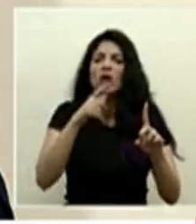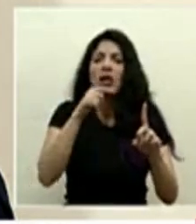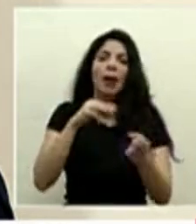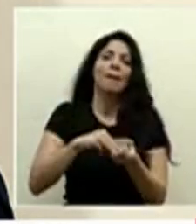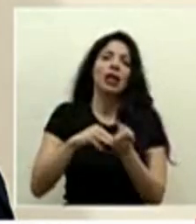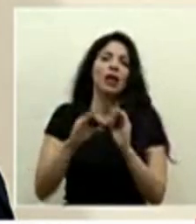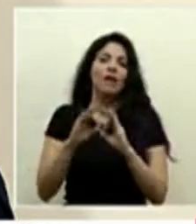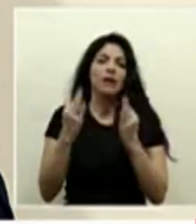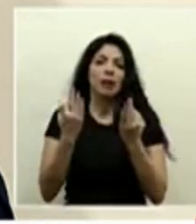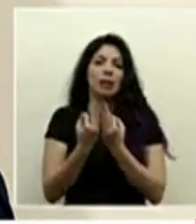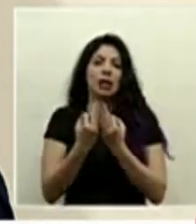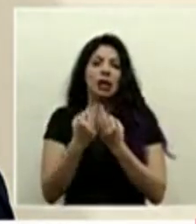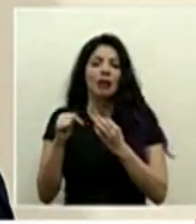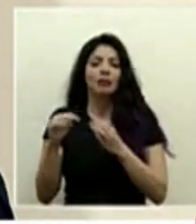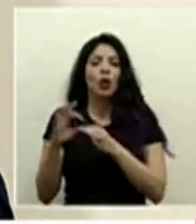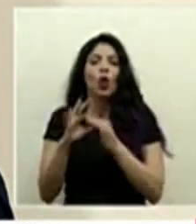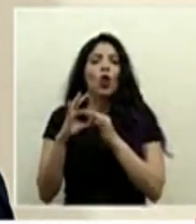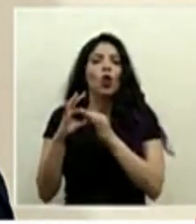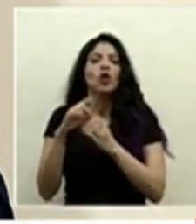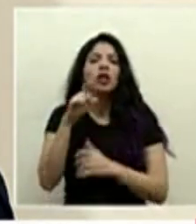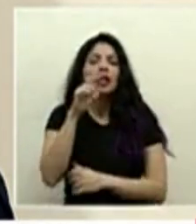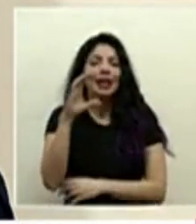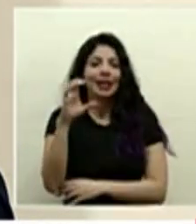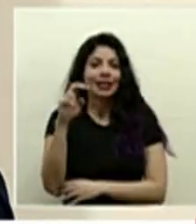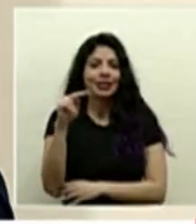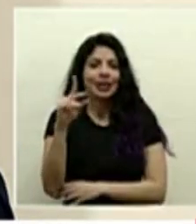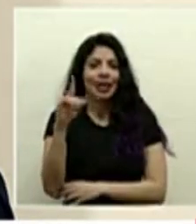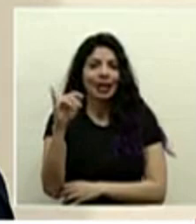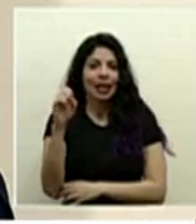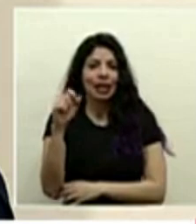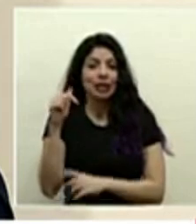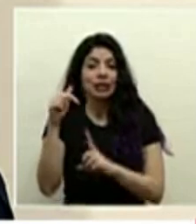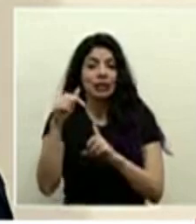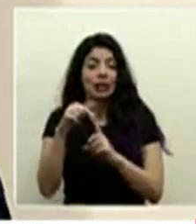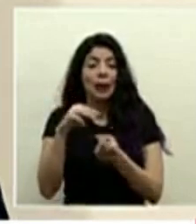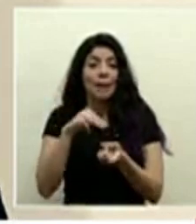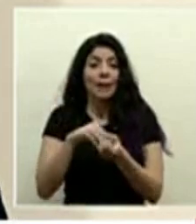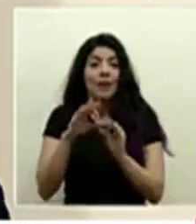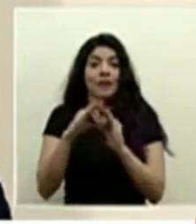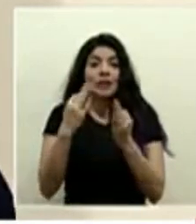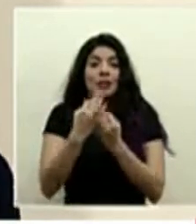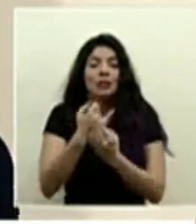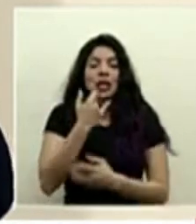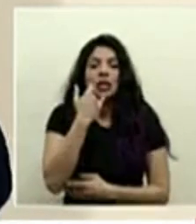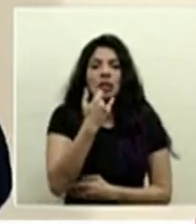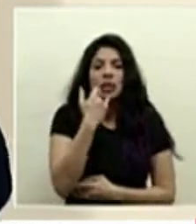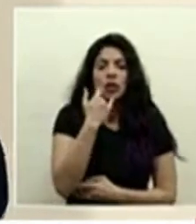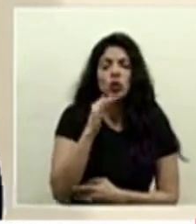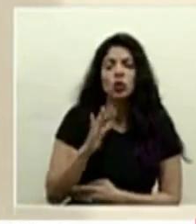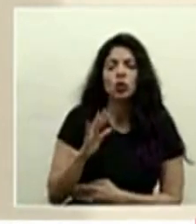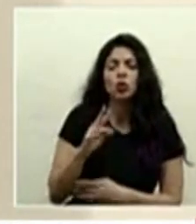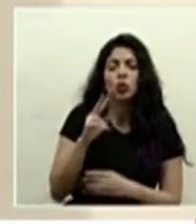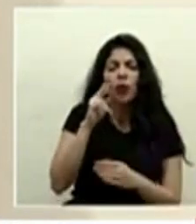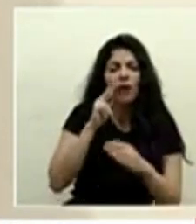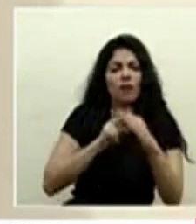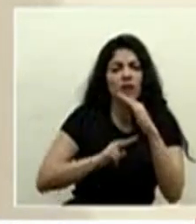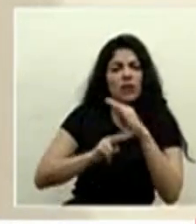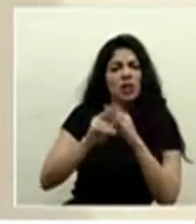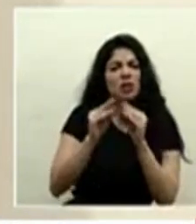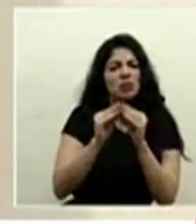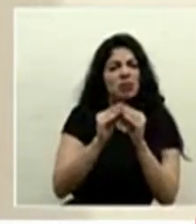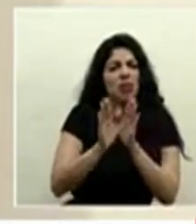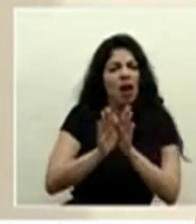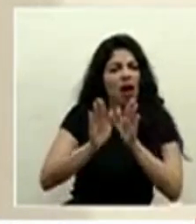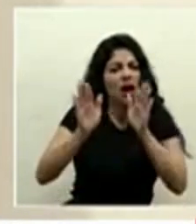familia que son que son coordinados por el SENDEIS esos médicos de familia tienen una visión integral y una